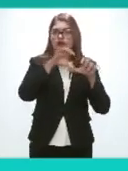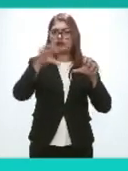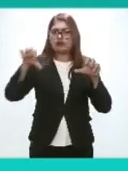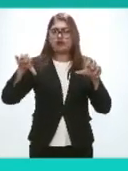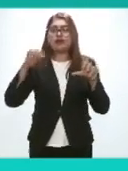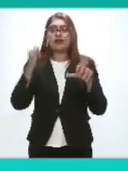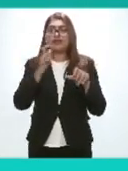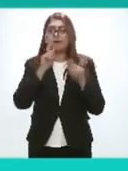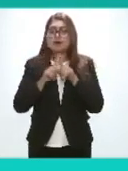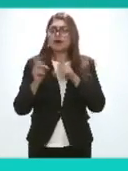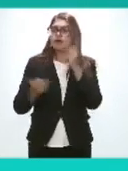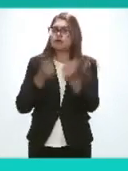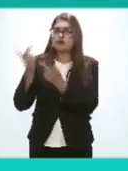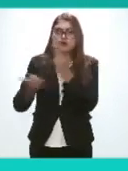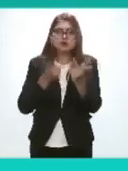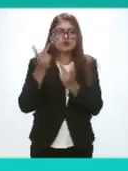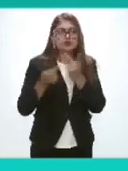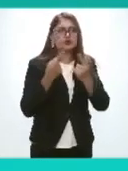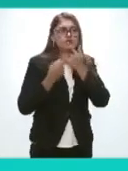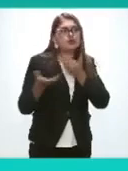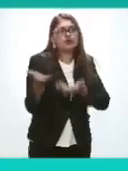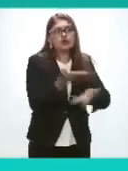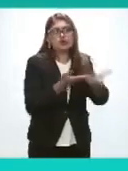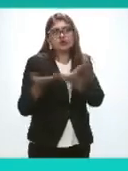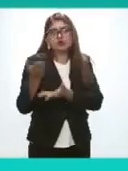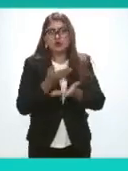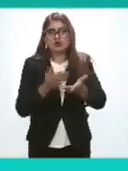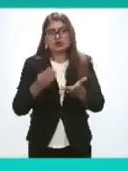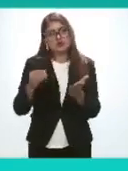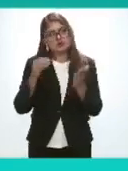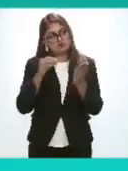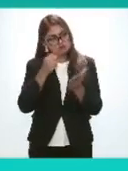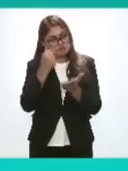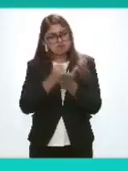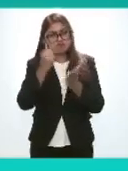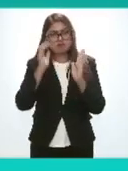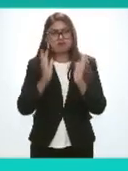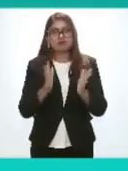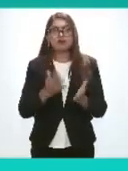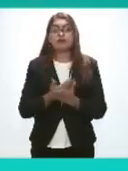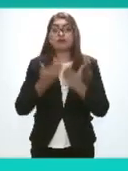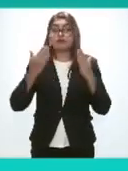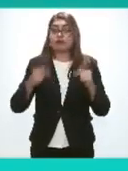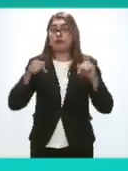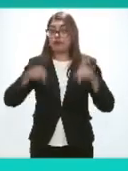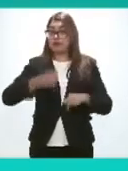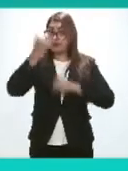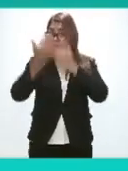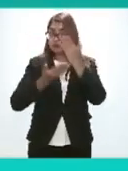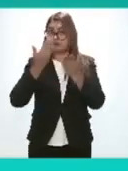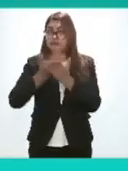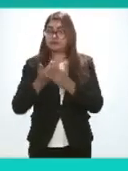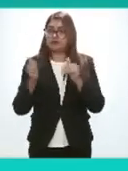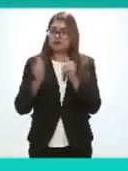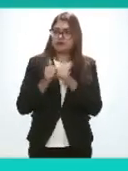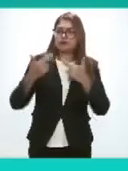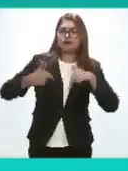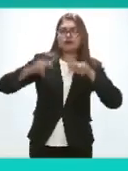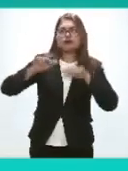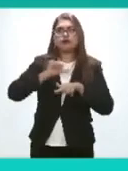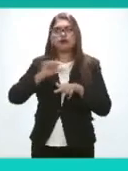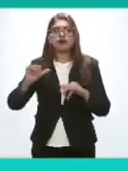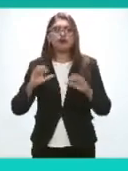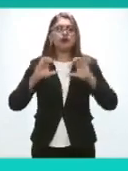han sido implementadas esta iniciativa se presenta en nombre de todas las personas organizaciones e